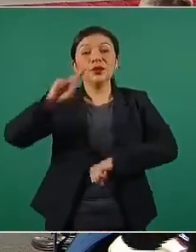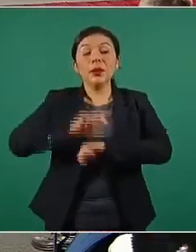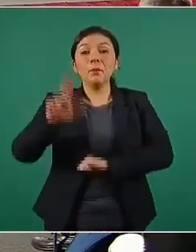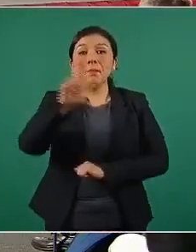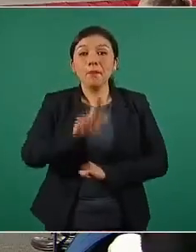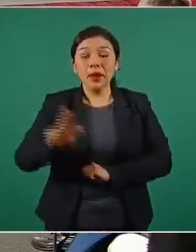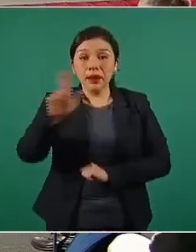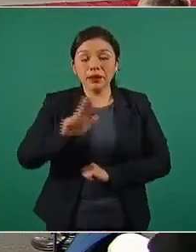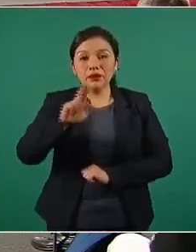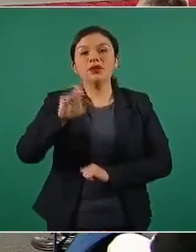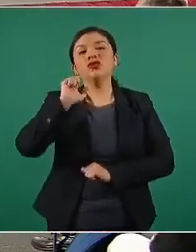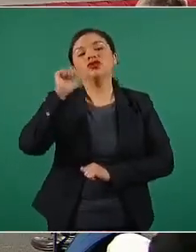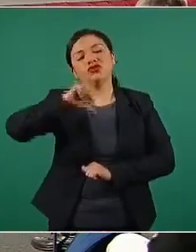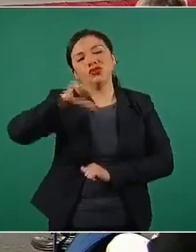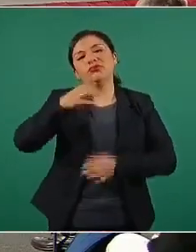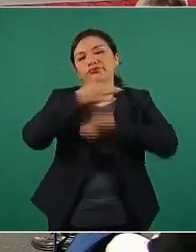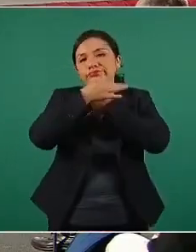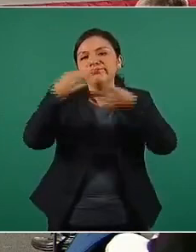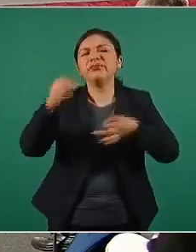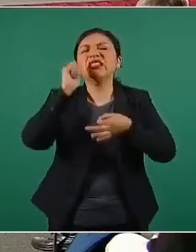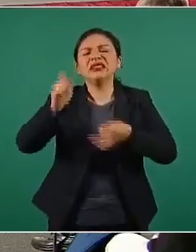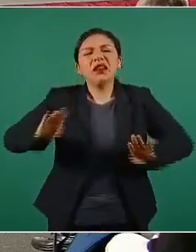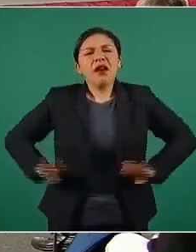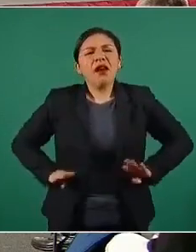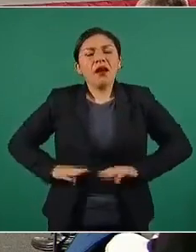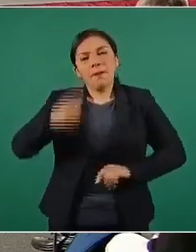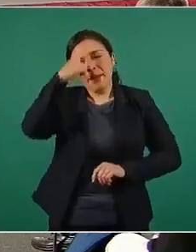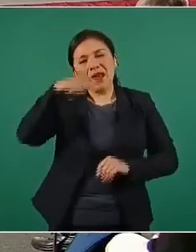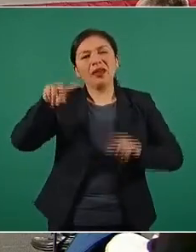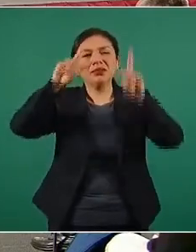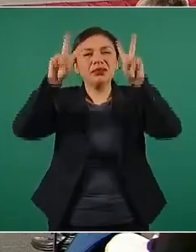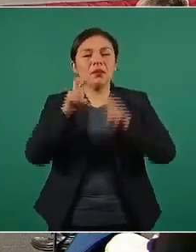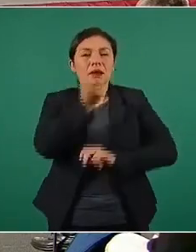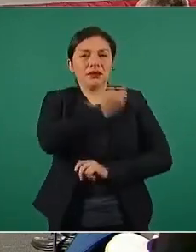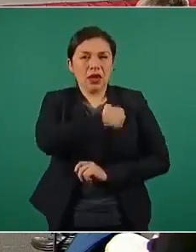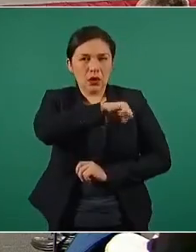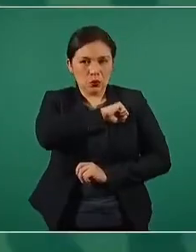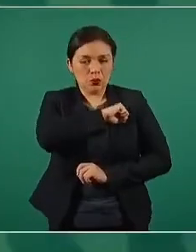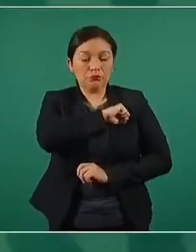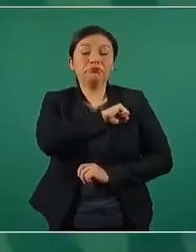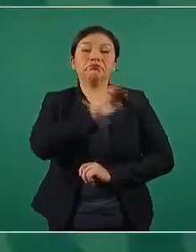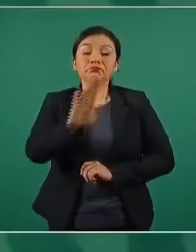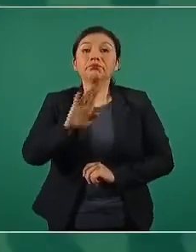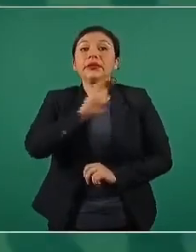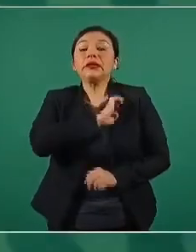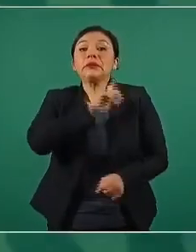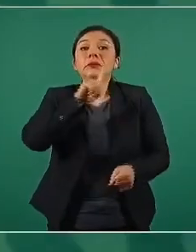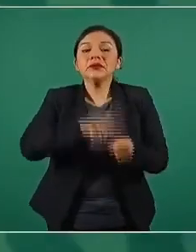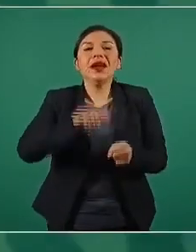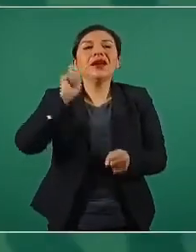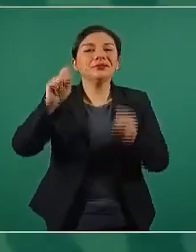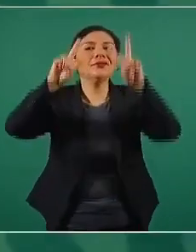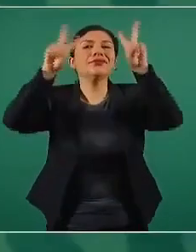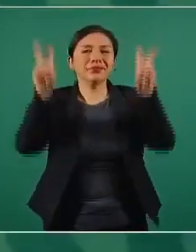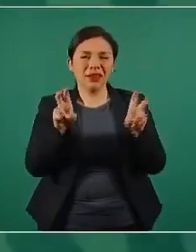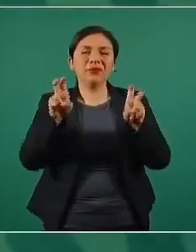salud, en especial sobre la pandemia